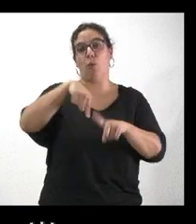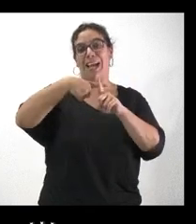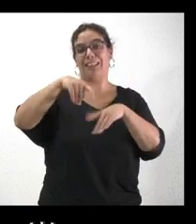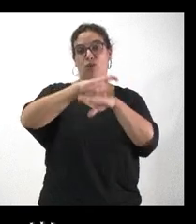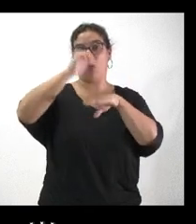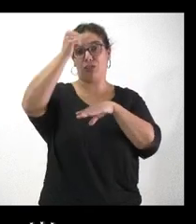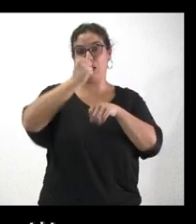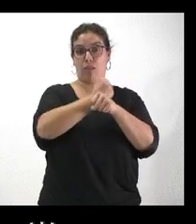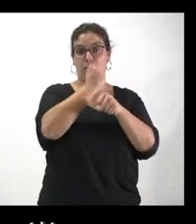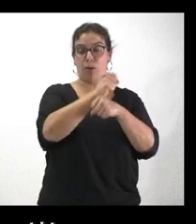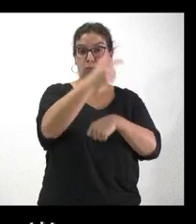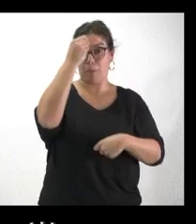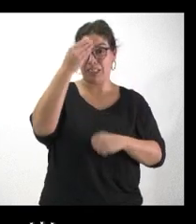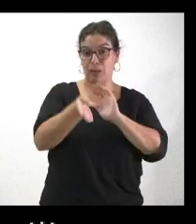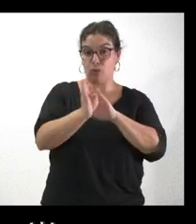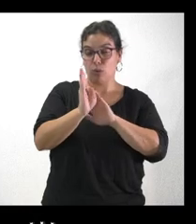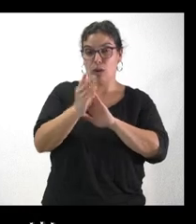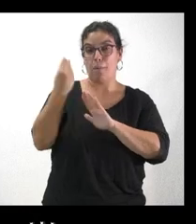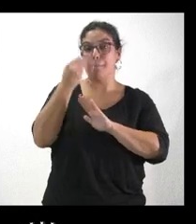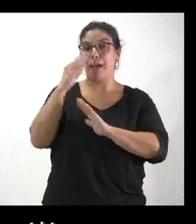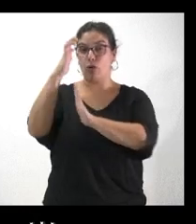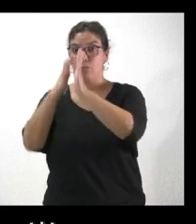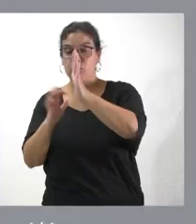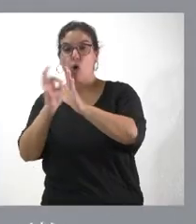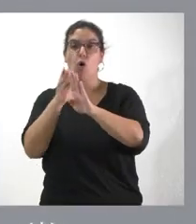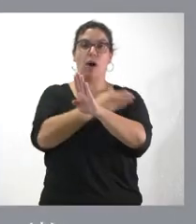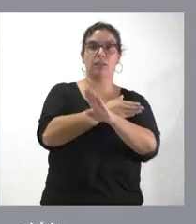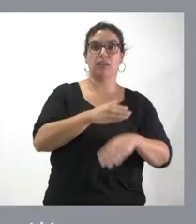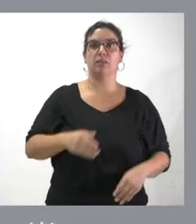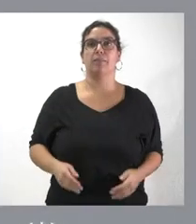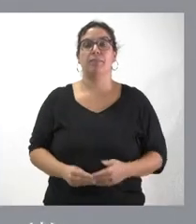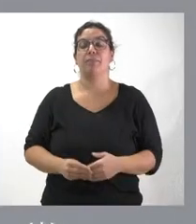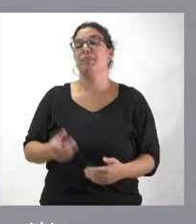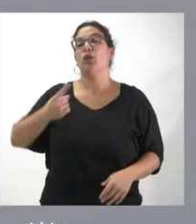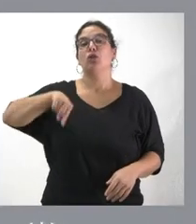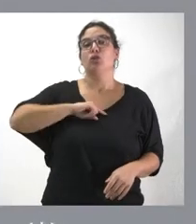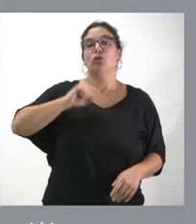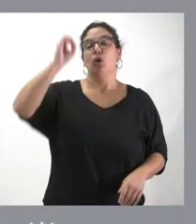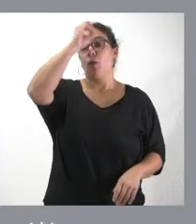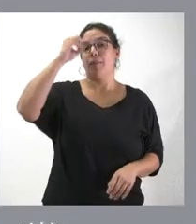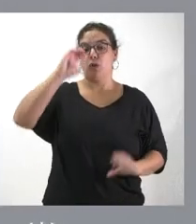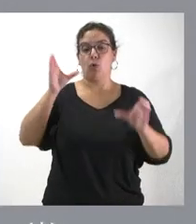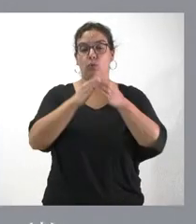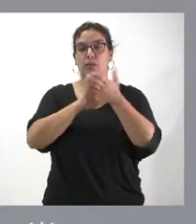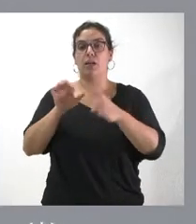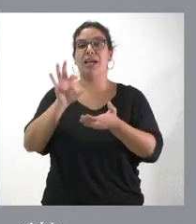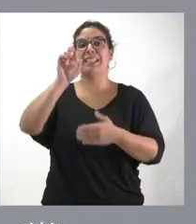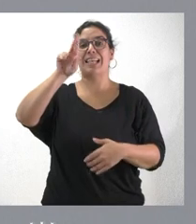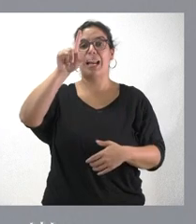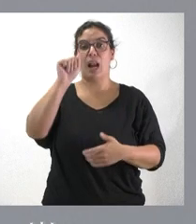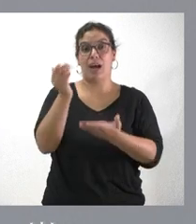si espera que eso se mantenga así o como anteriormente. ¿Cuál es nuestra posición sobre el SERLA? Lo hemos dicho muchas veces. El SERLA debe continuar.